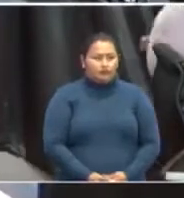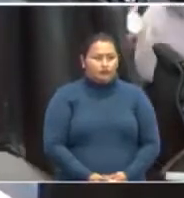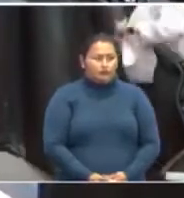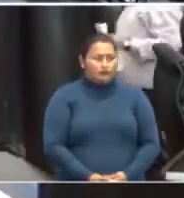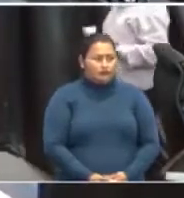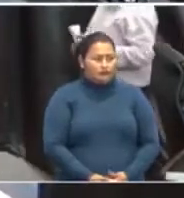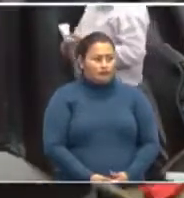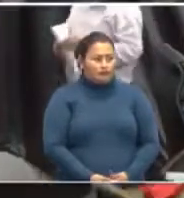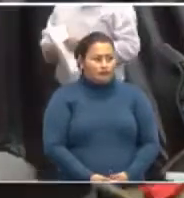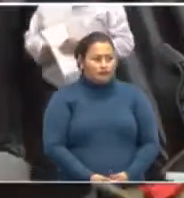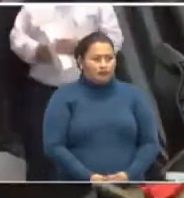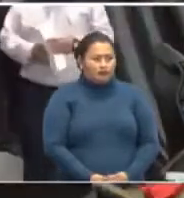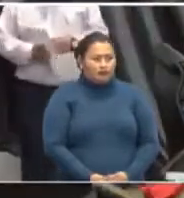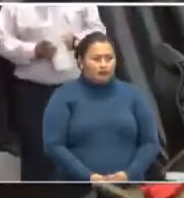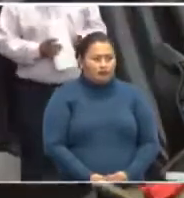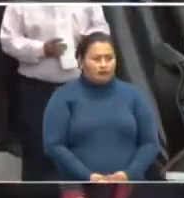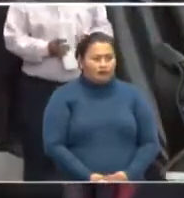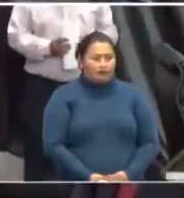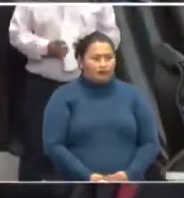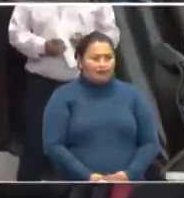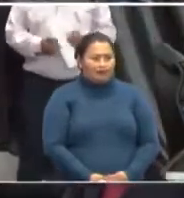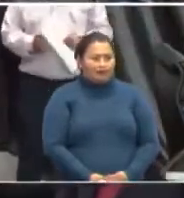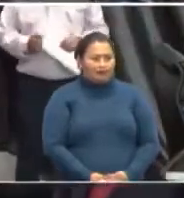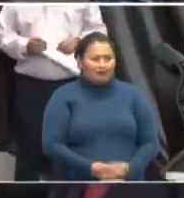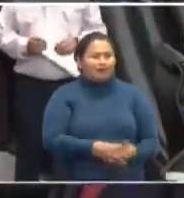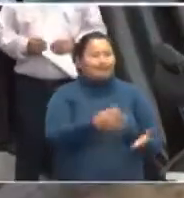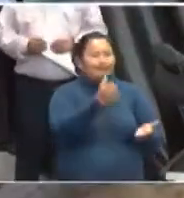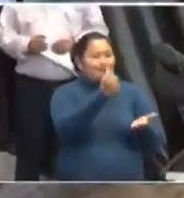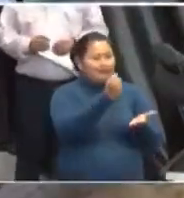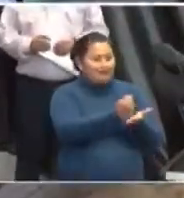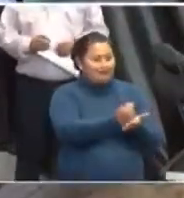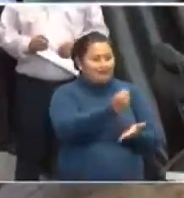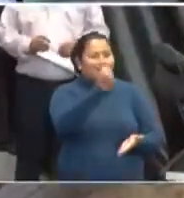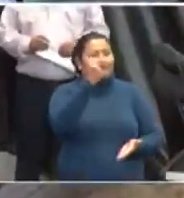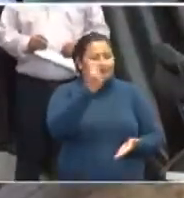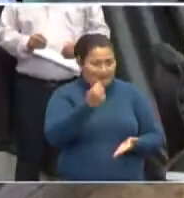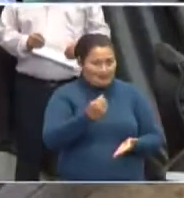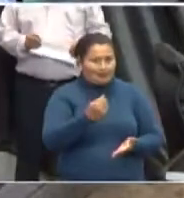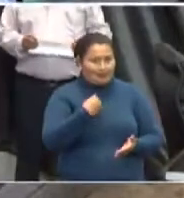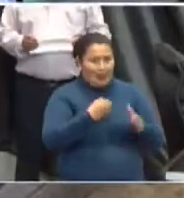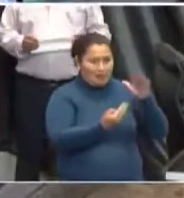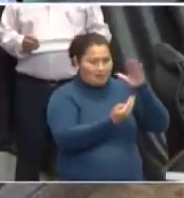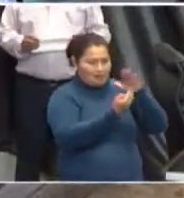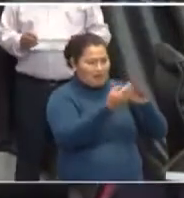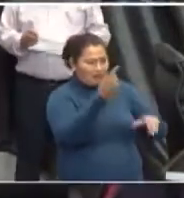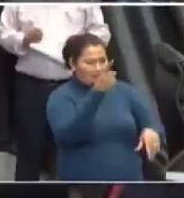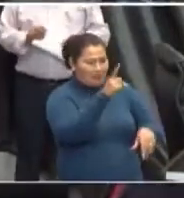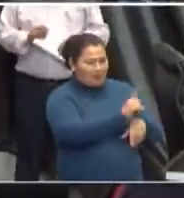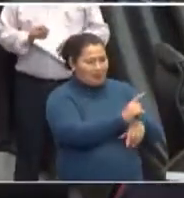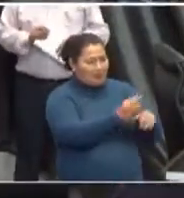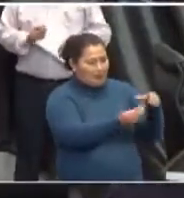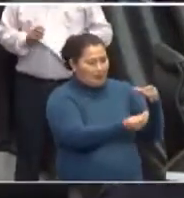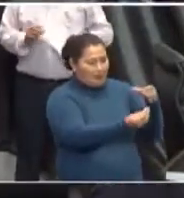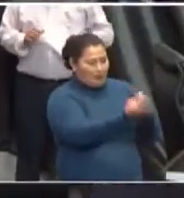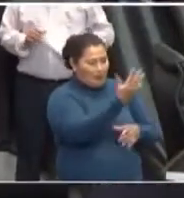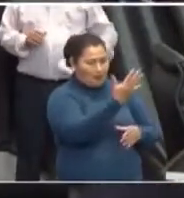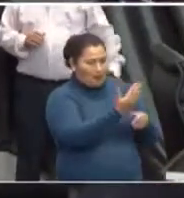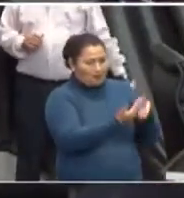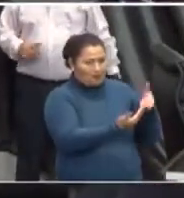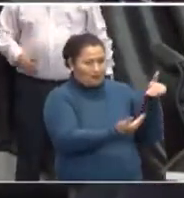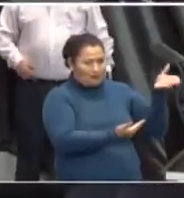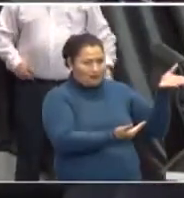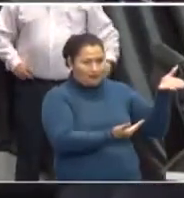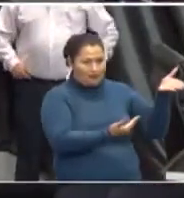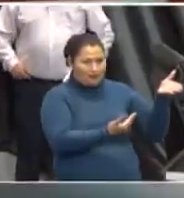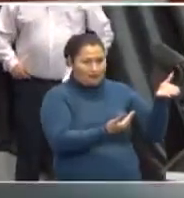de ahí del Congreso, la Comisión de Administración le ha cedido a los administrativos, al oficial